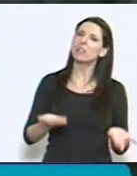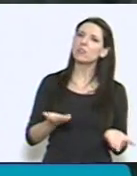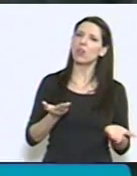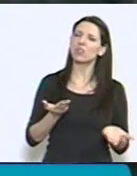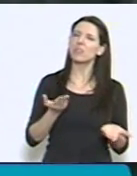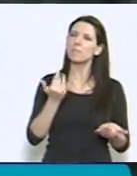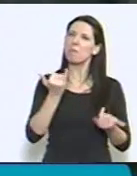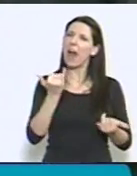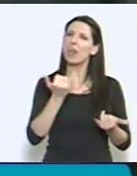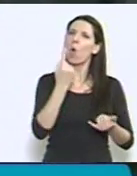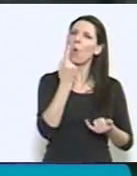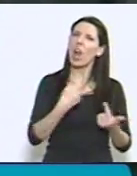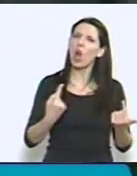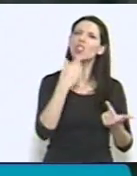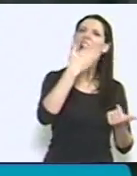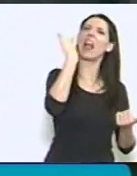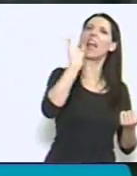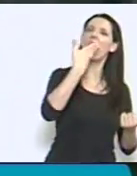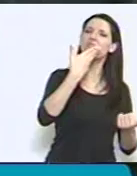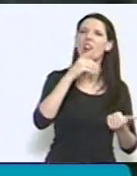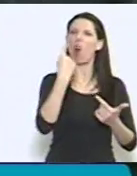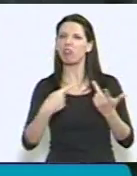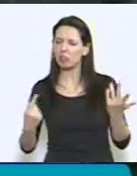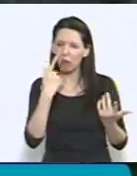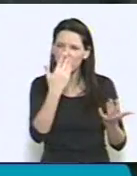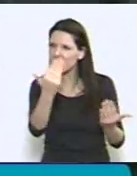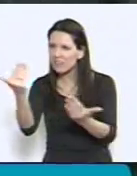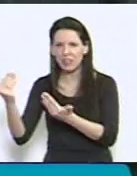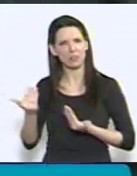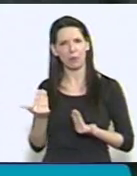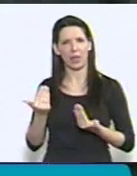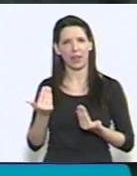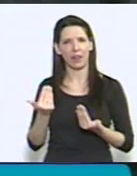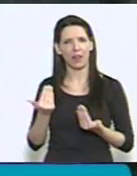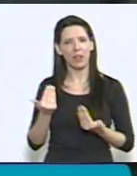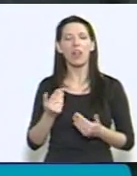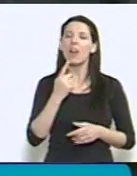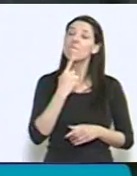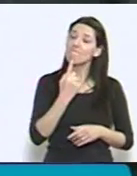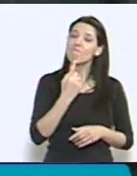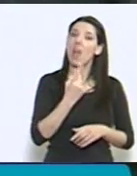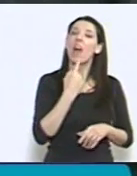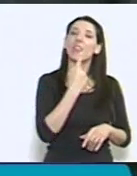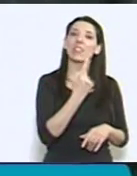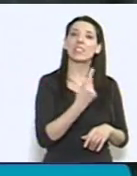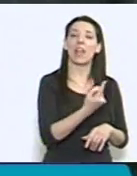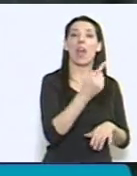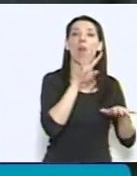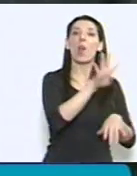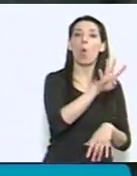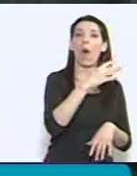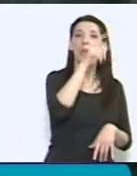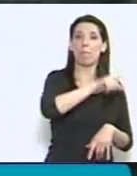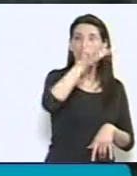inconsistencia que no resuelve el relato oficial. Más de uno de cada cuatro argentinos